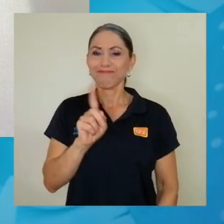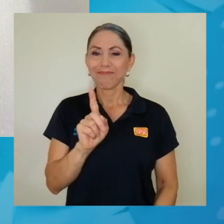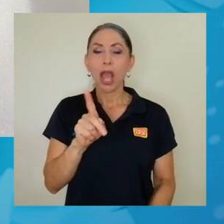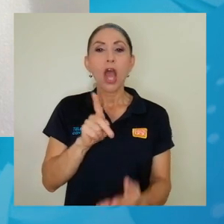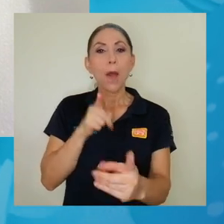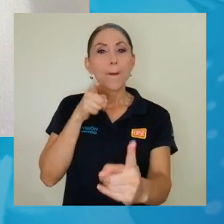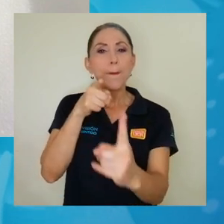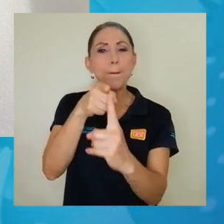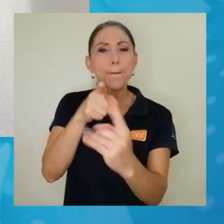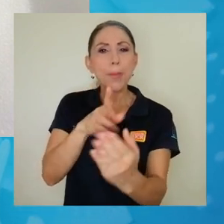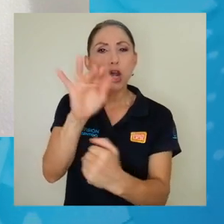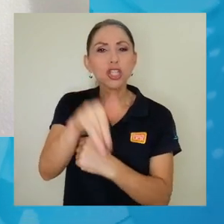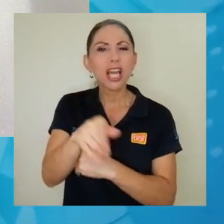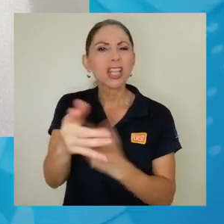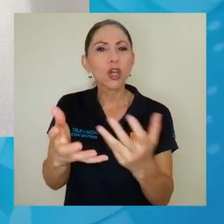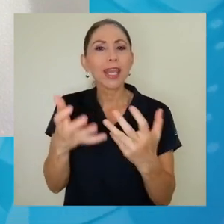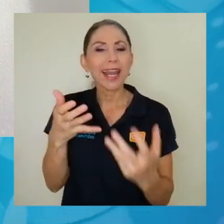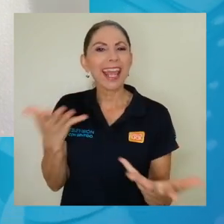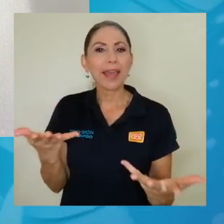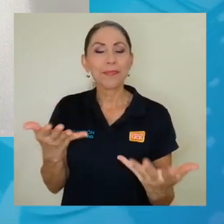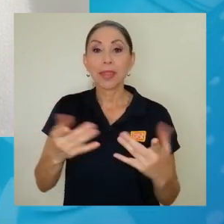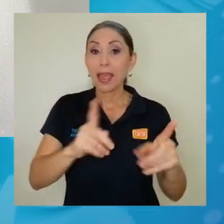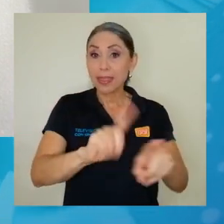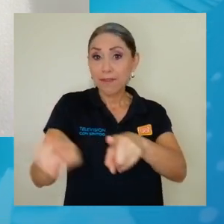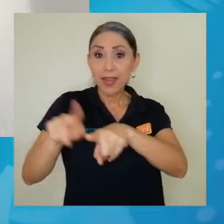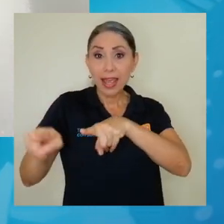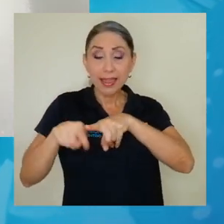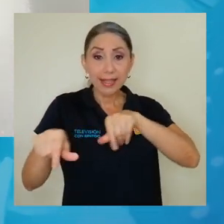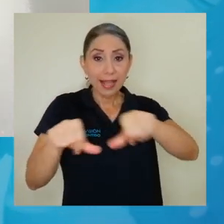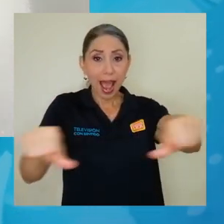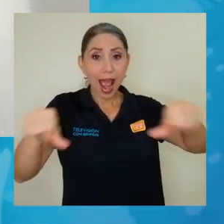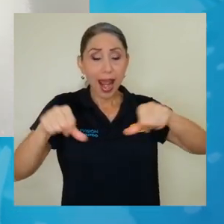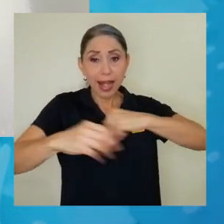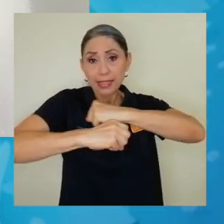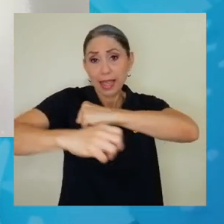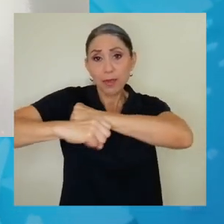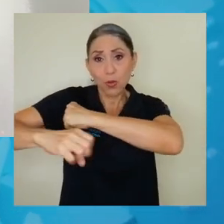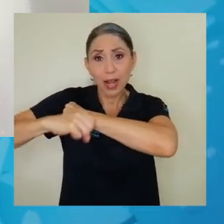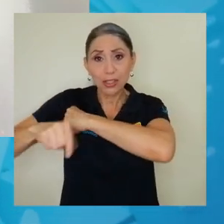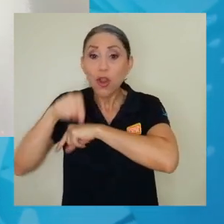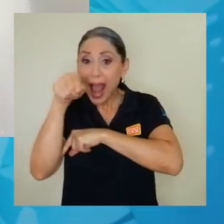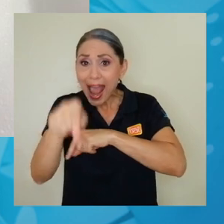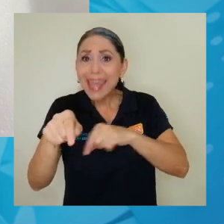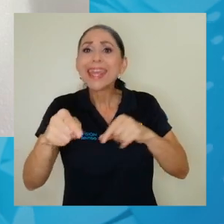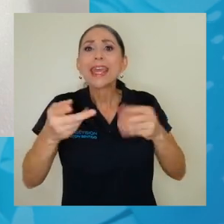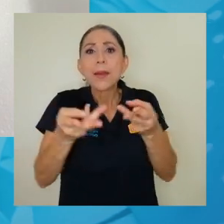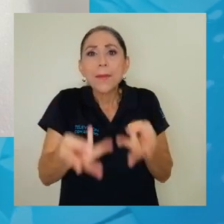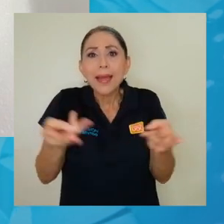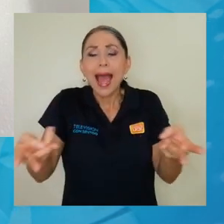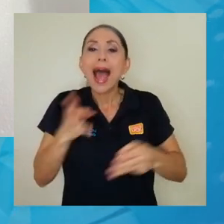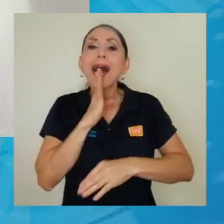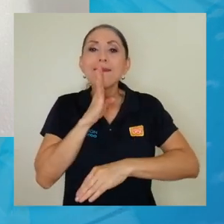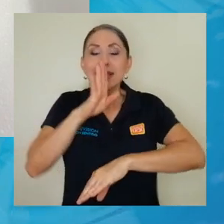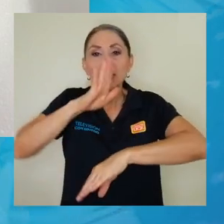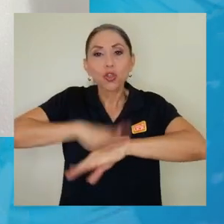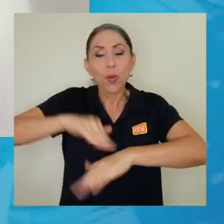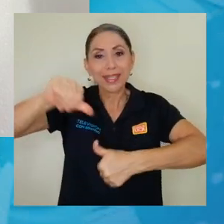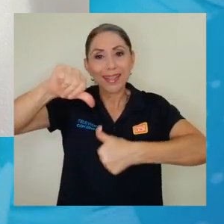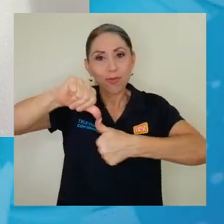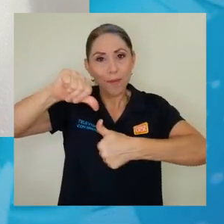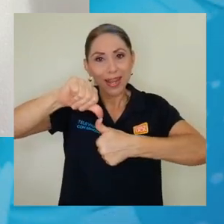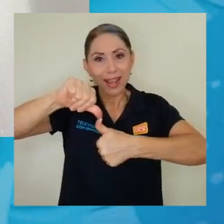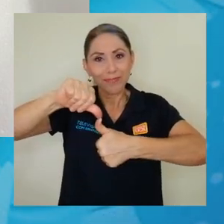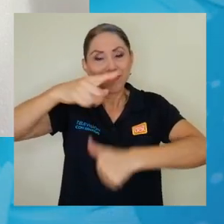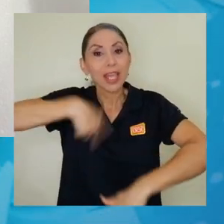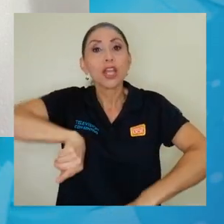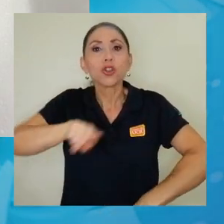proyecto es que en los espacios de divulgación cultural hayan contenidos que hablen sobre Centroamérica y que